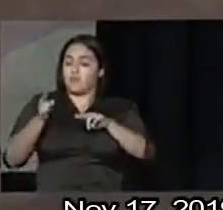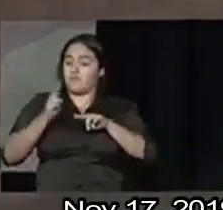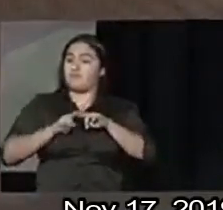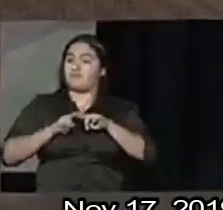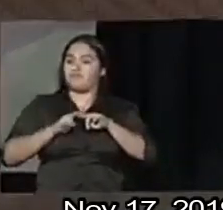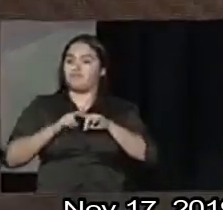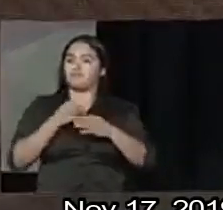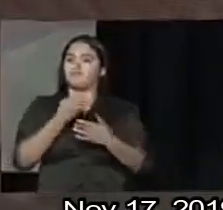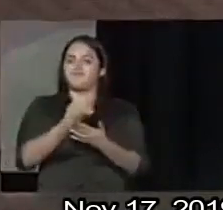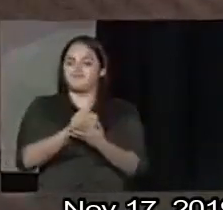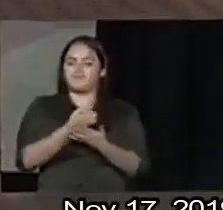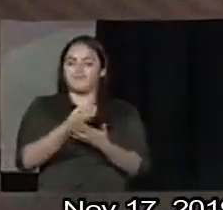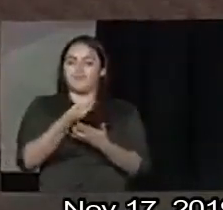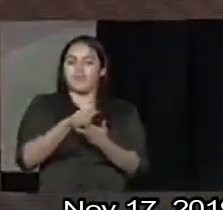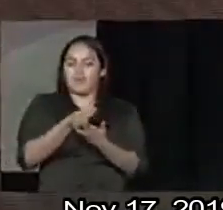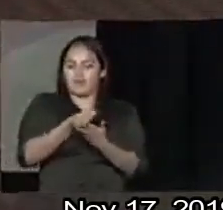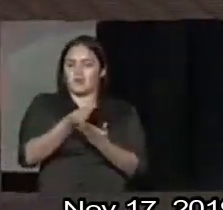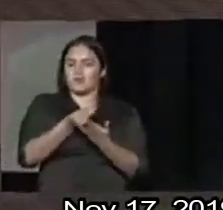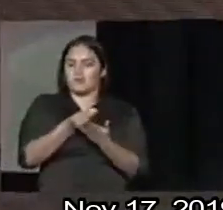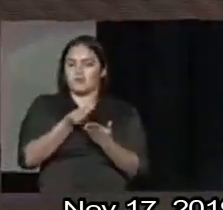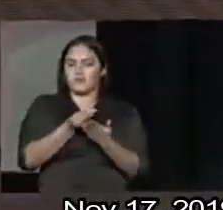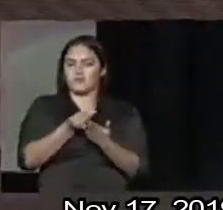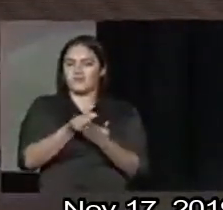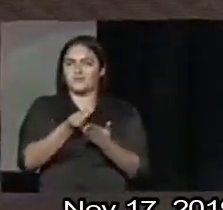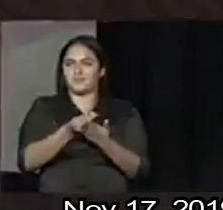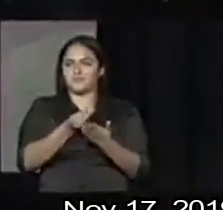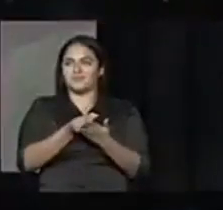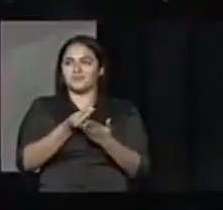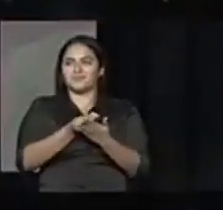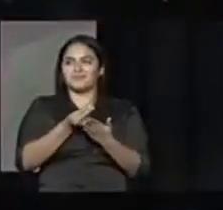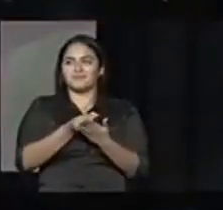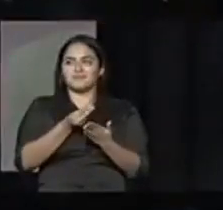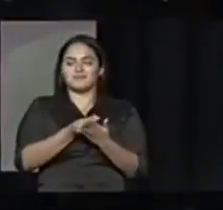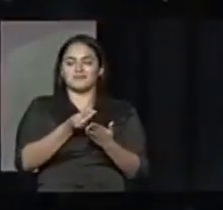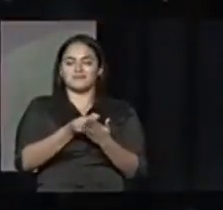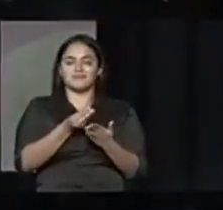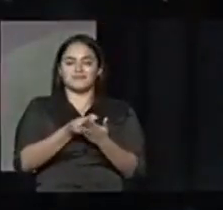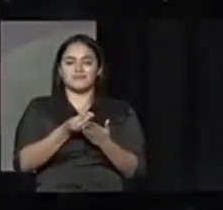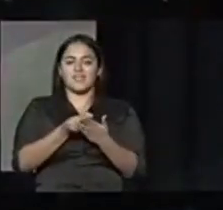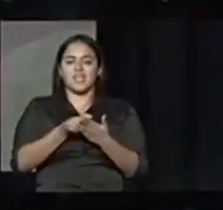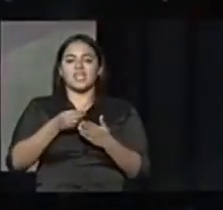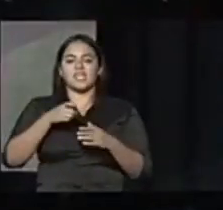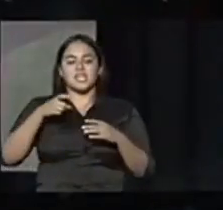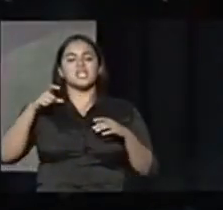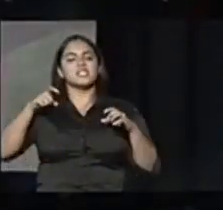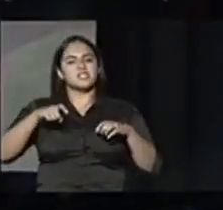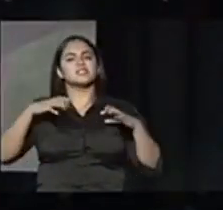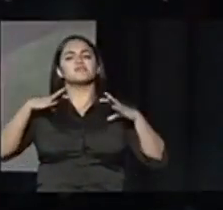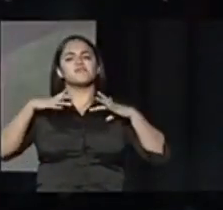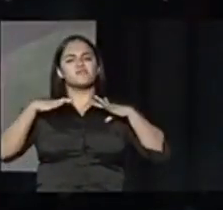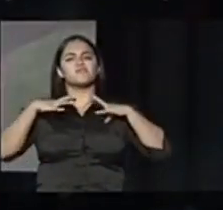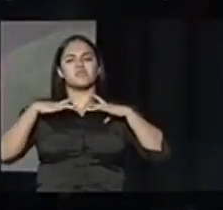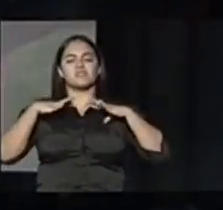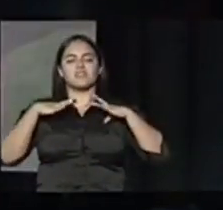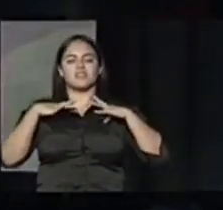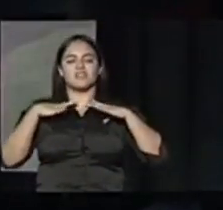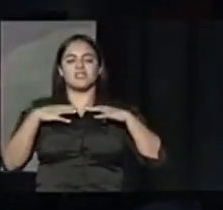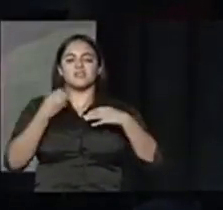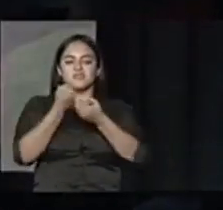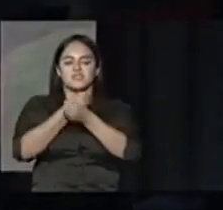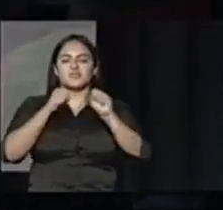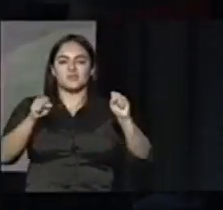salarial y se merece un retiro digno que incluye el seguro social